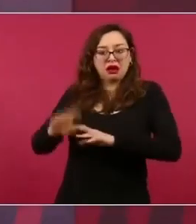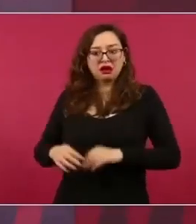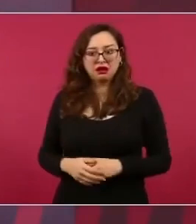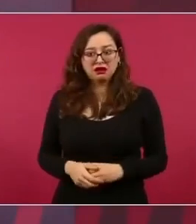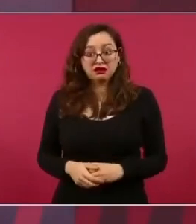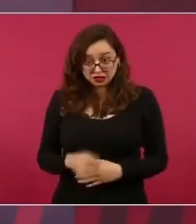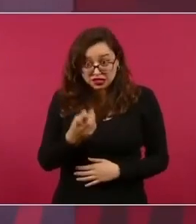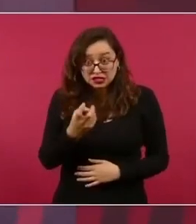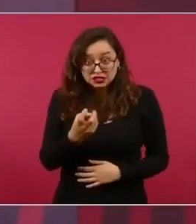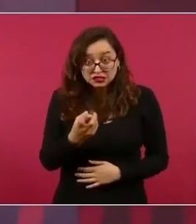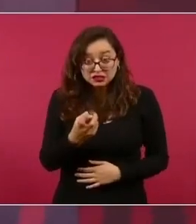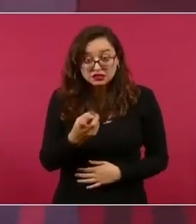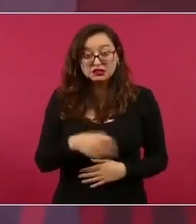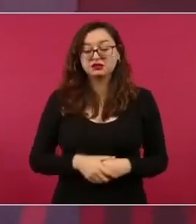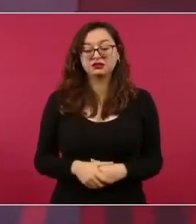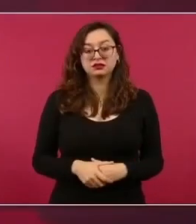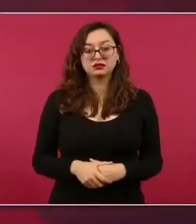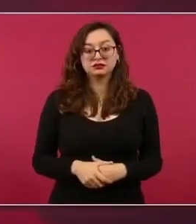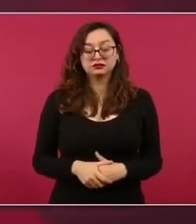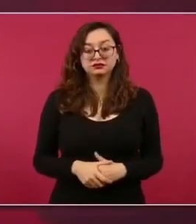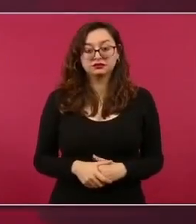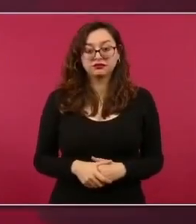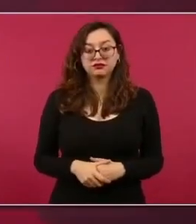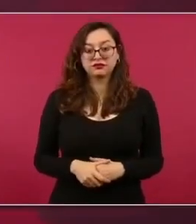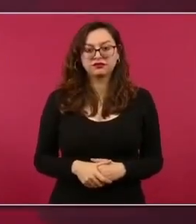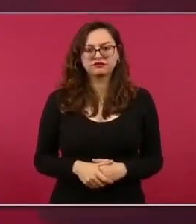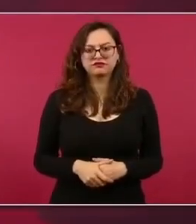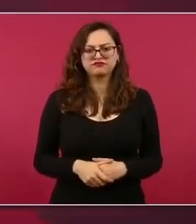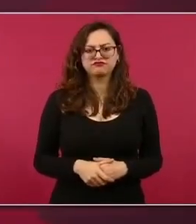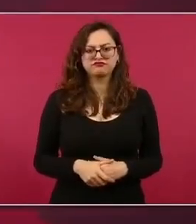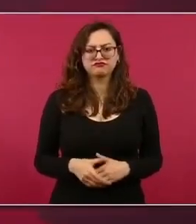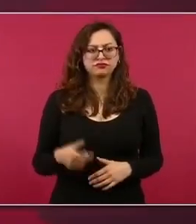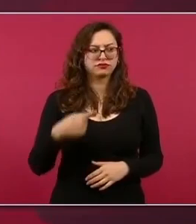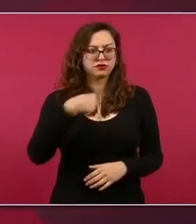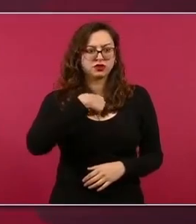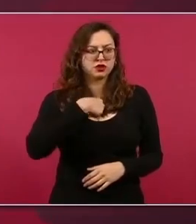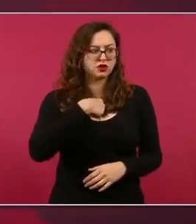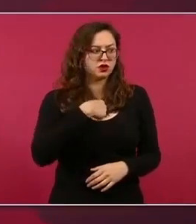¿Por qué van a decir que estamos militarizando al país?